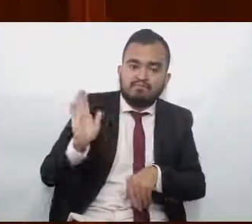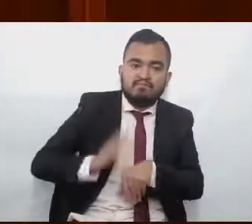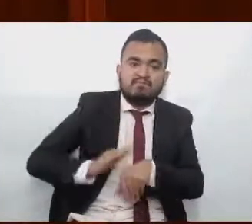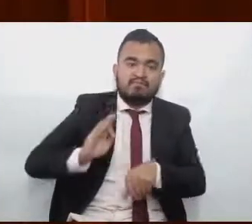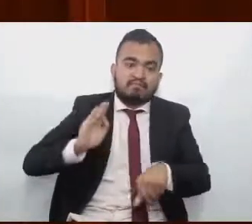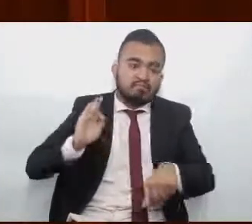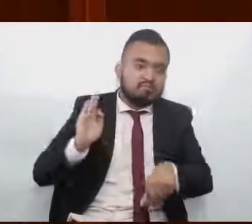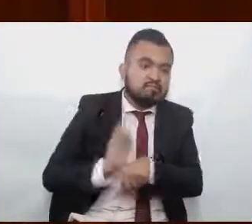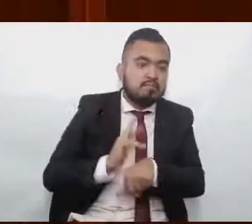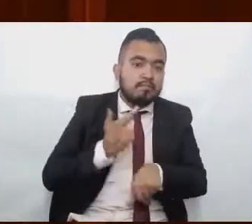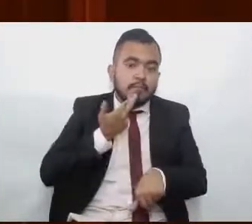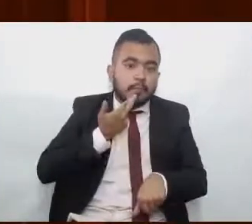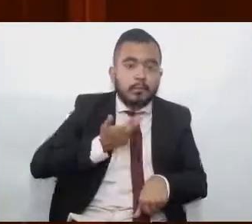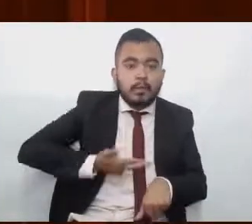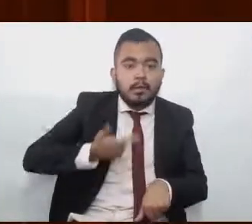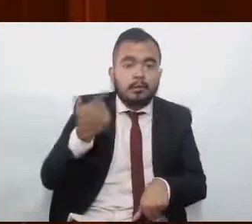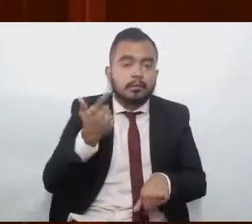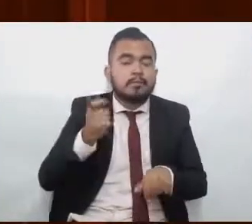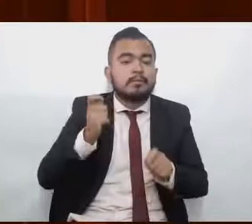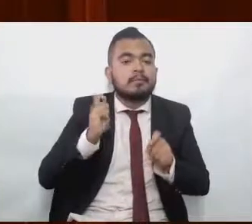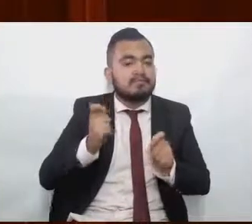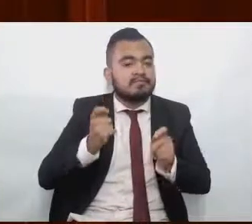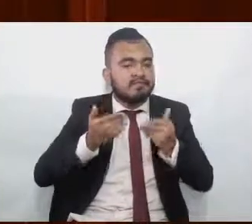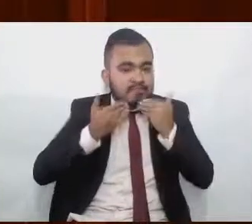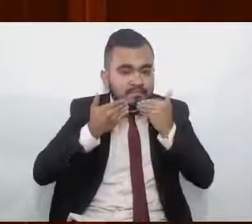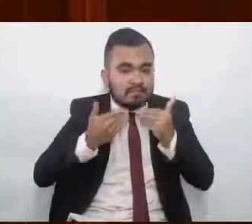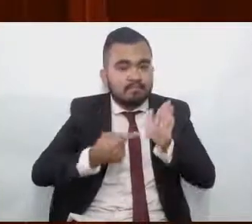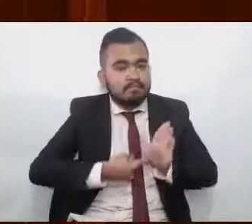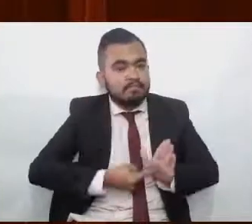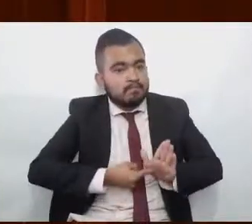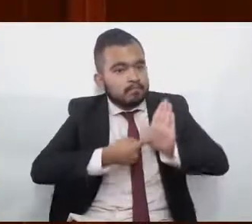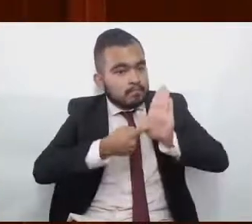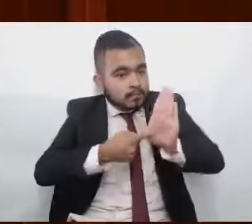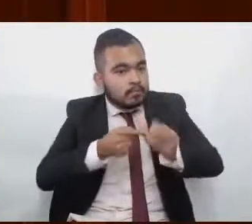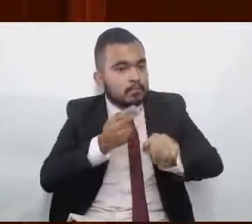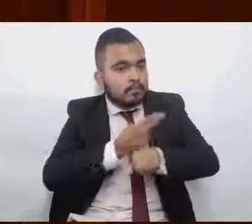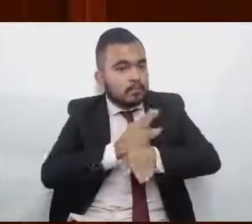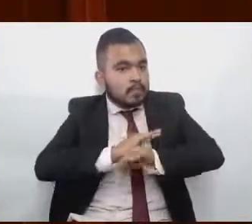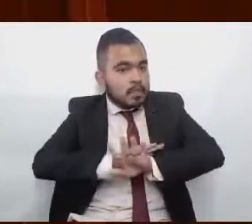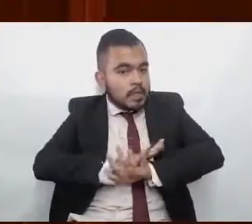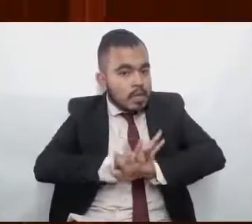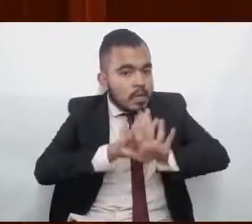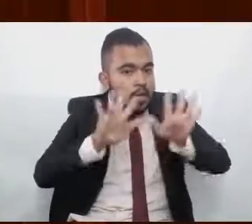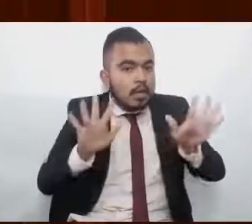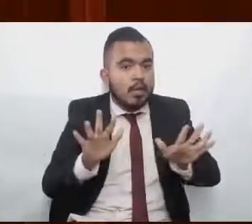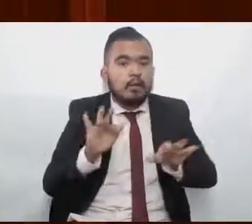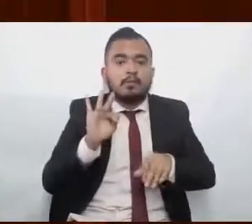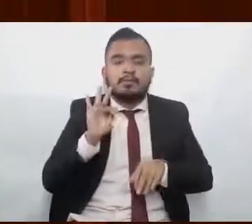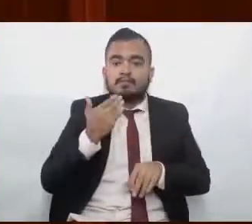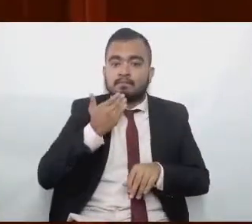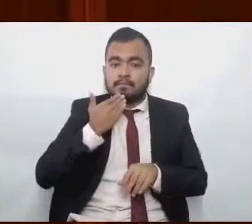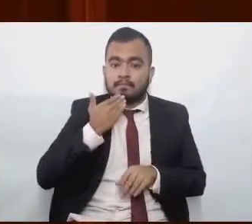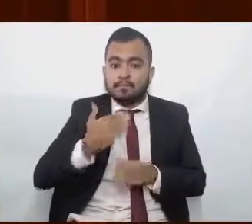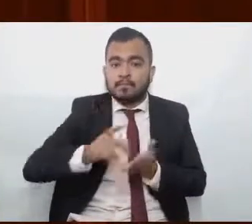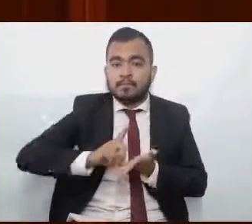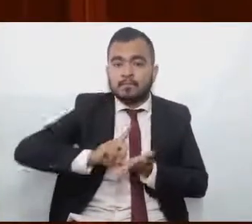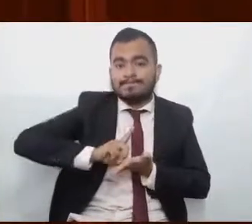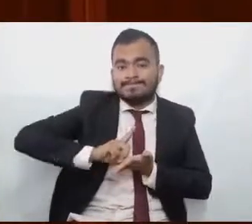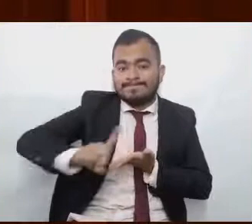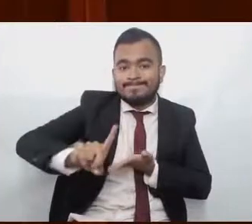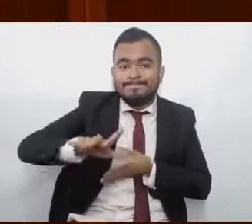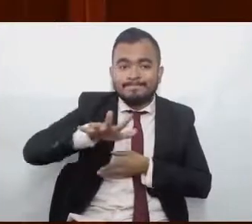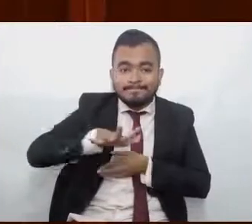cristalizar y hacer eficiente el derecho de las ciudadanas,